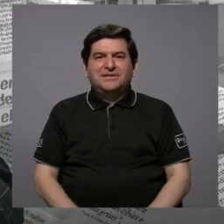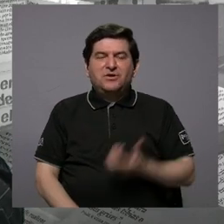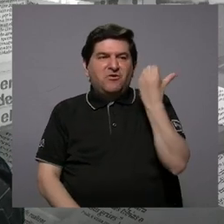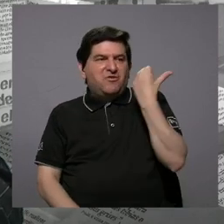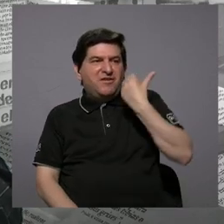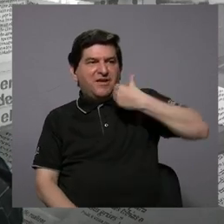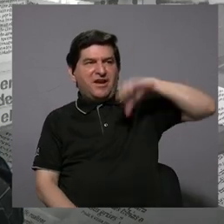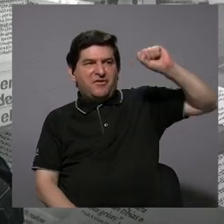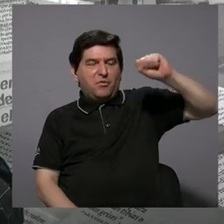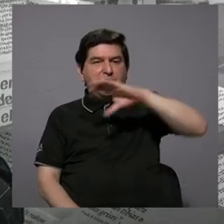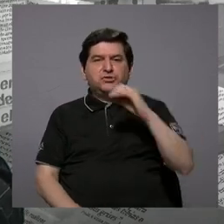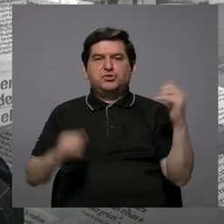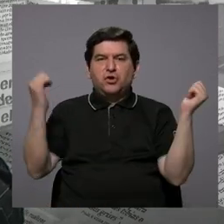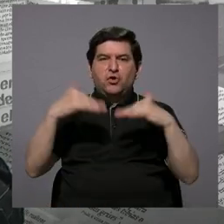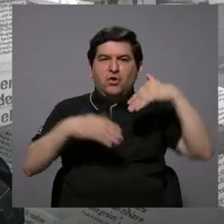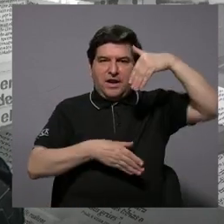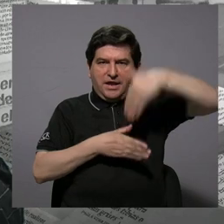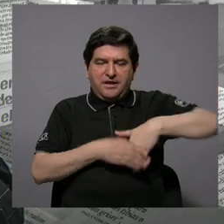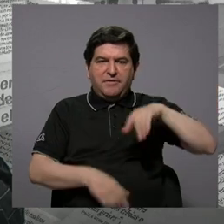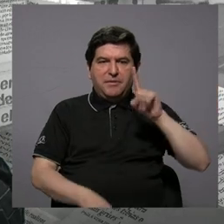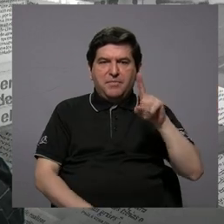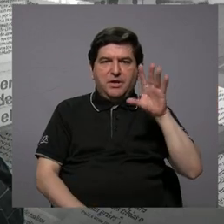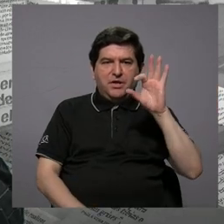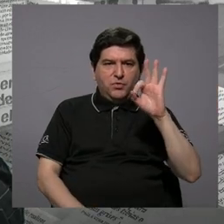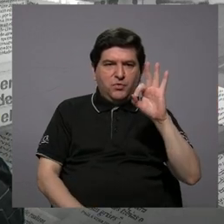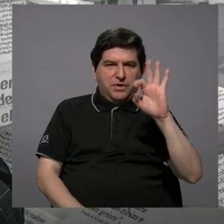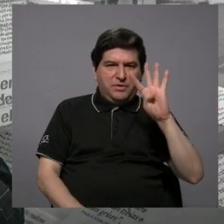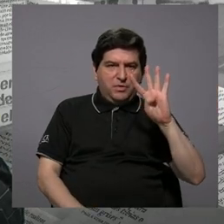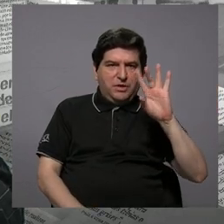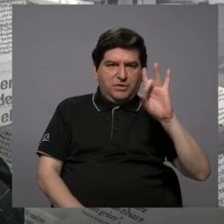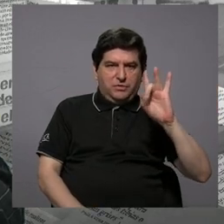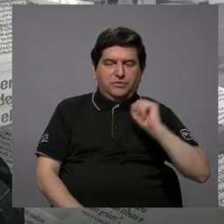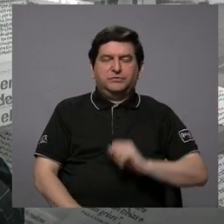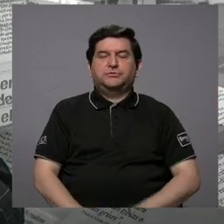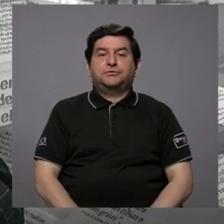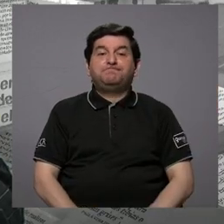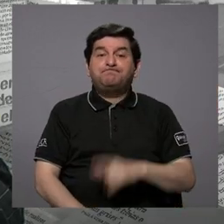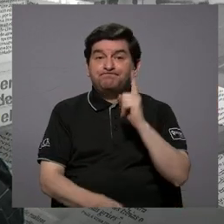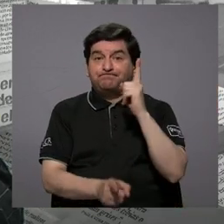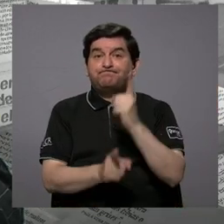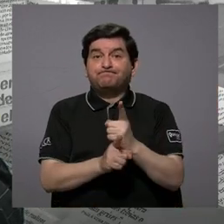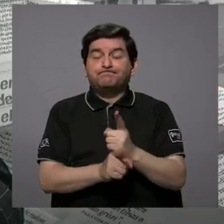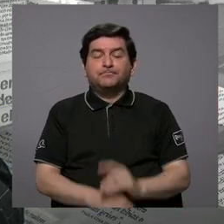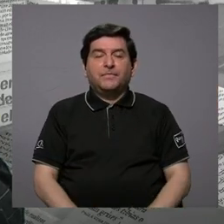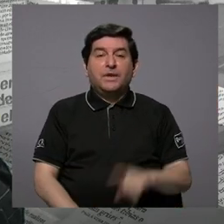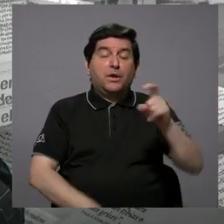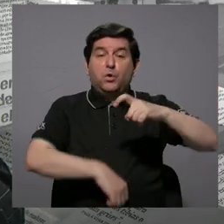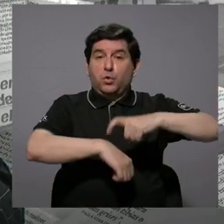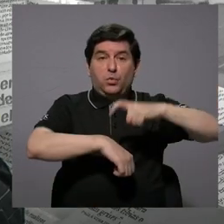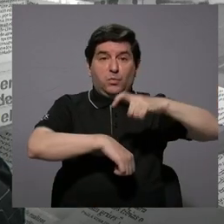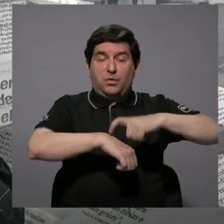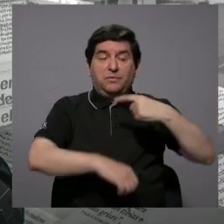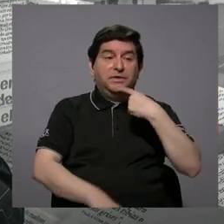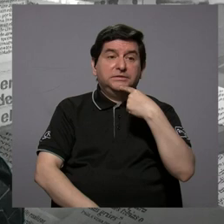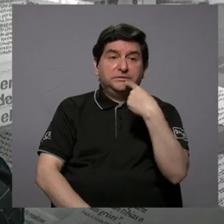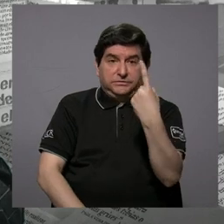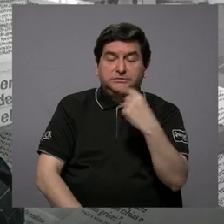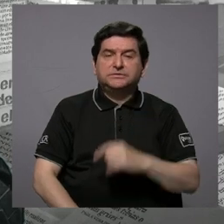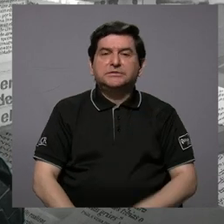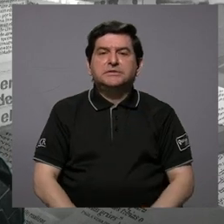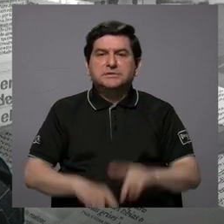revolución o la guerra civil de 1948. Efectivamente, en algún momento lo dicen